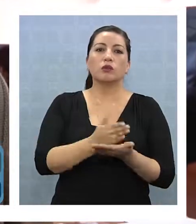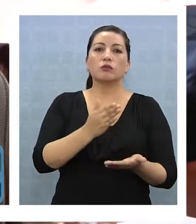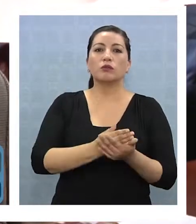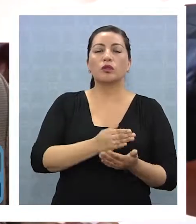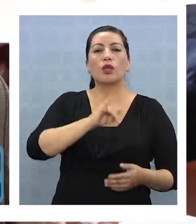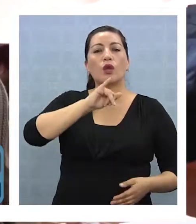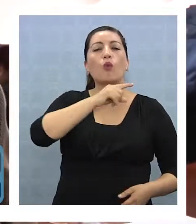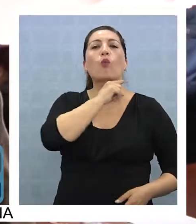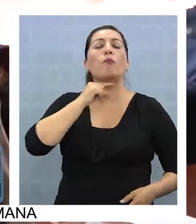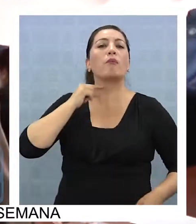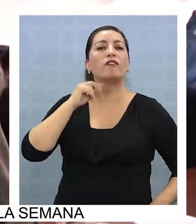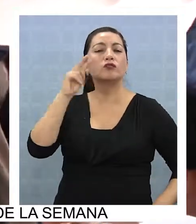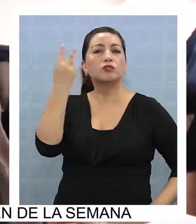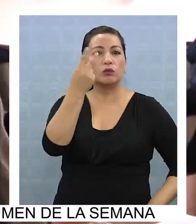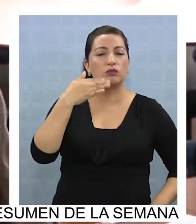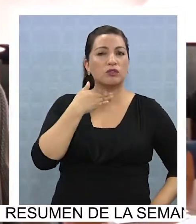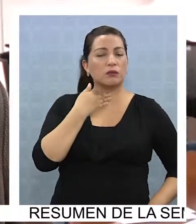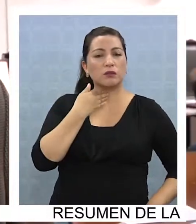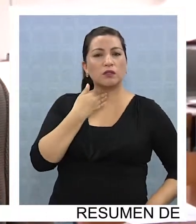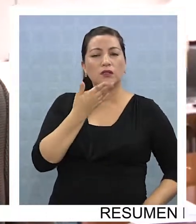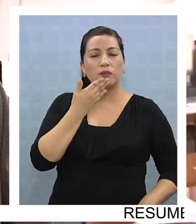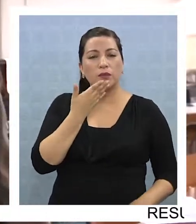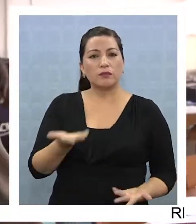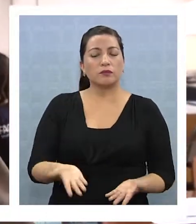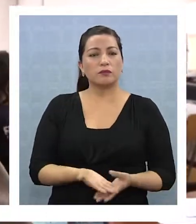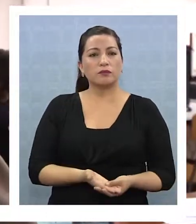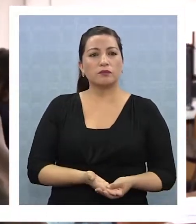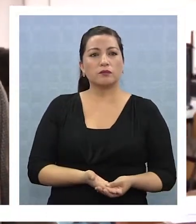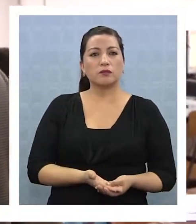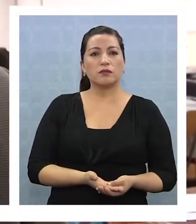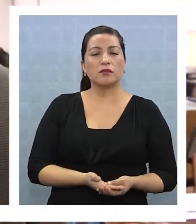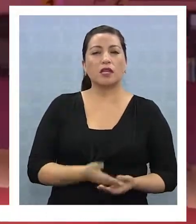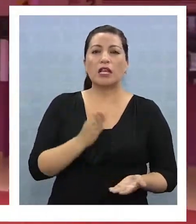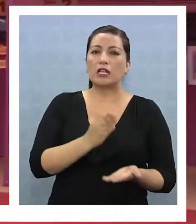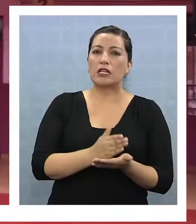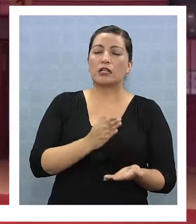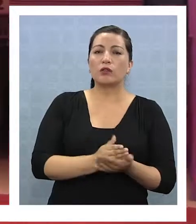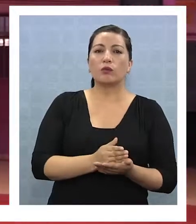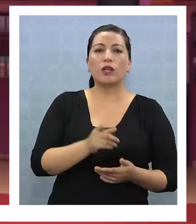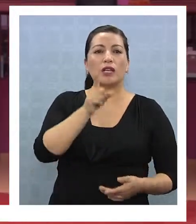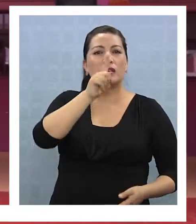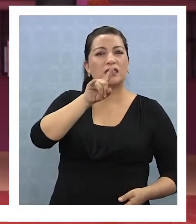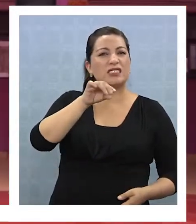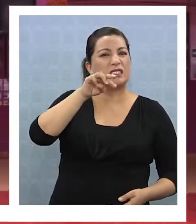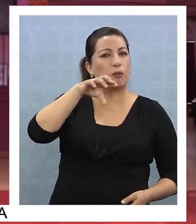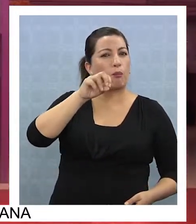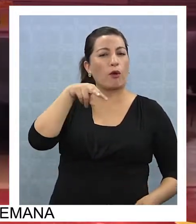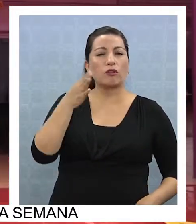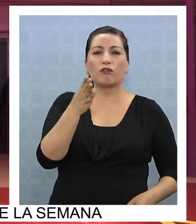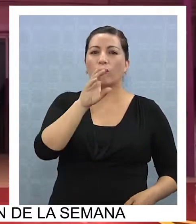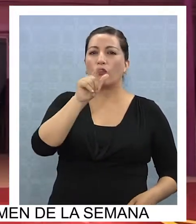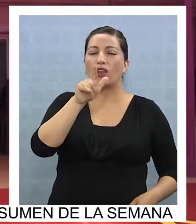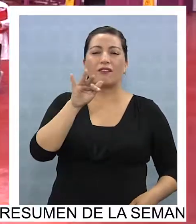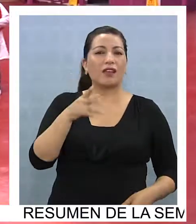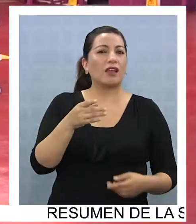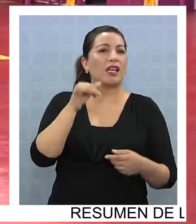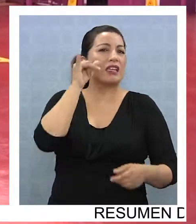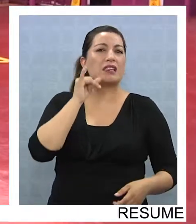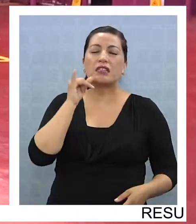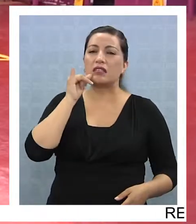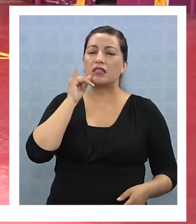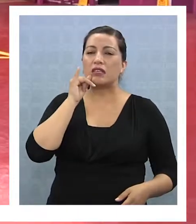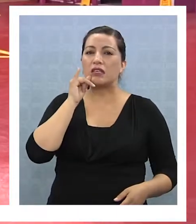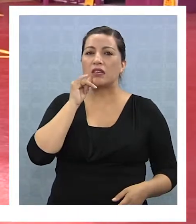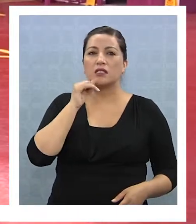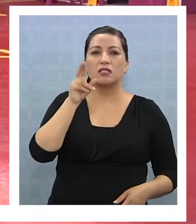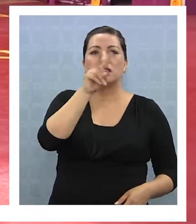Pablo II, en el colegio Simón Bolívar, en el Nirvana, en fin, en los servicios públicos en Iquique, en